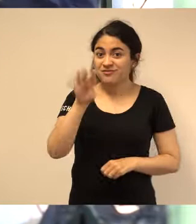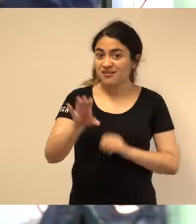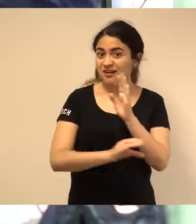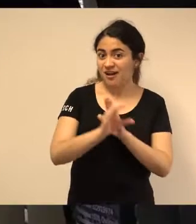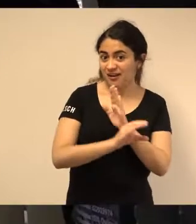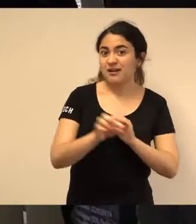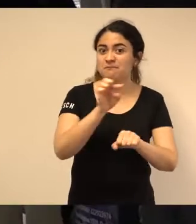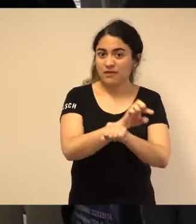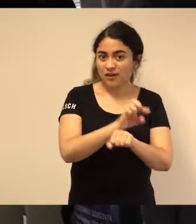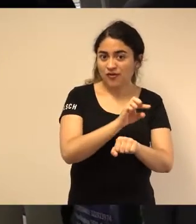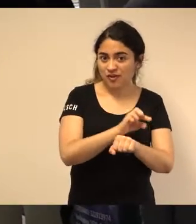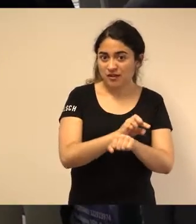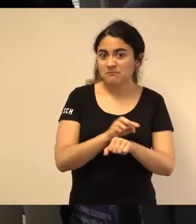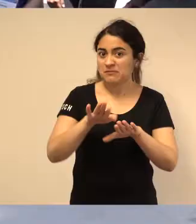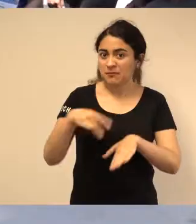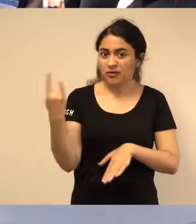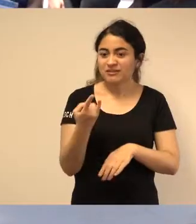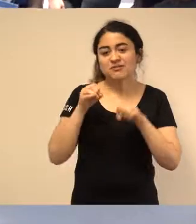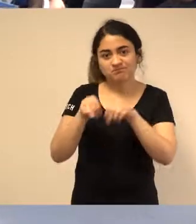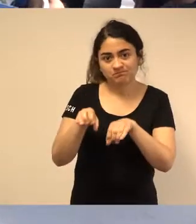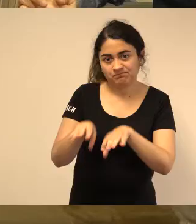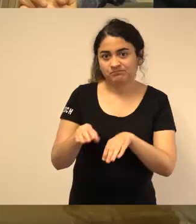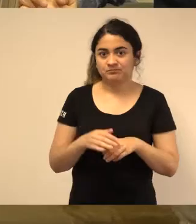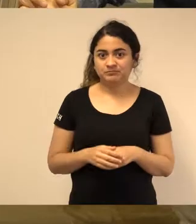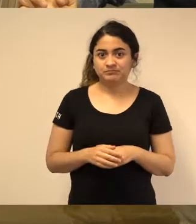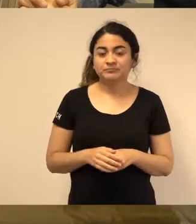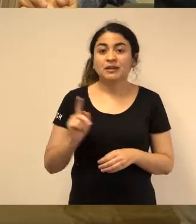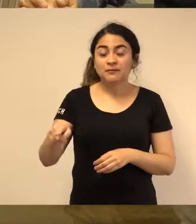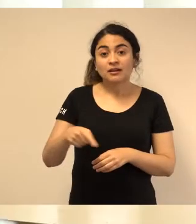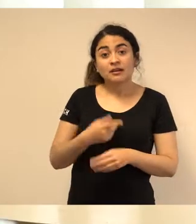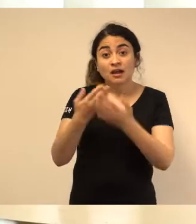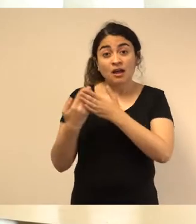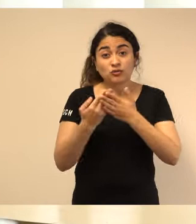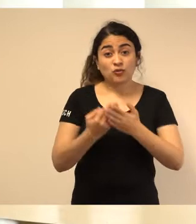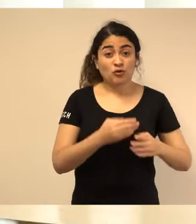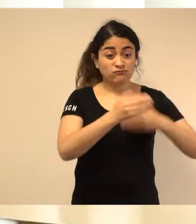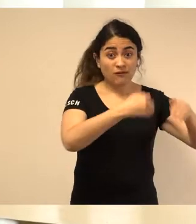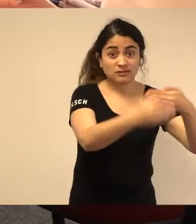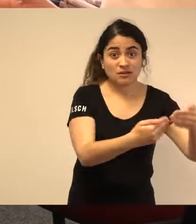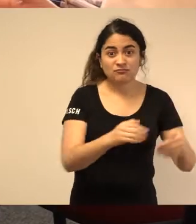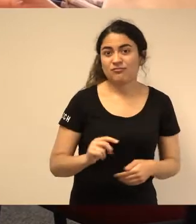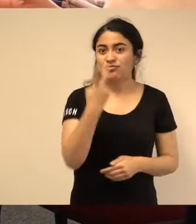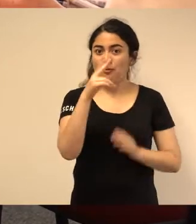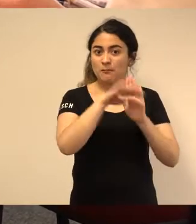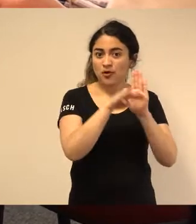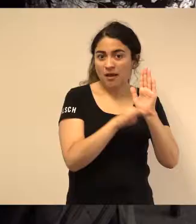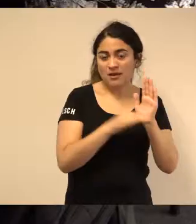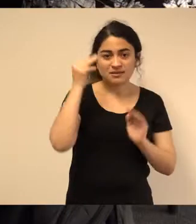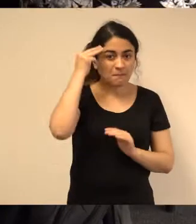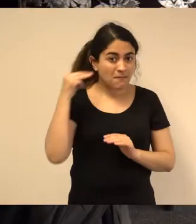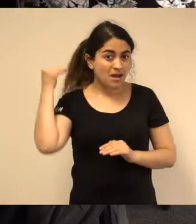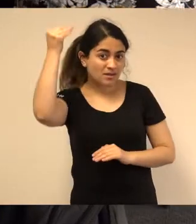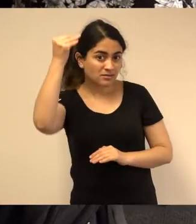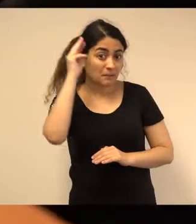carreras de pedagogía que emparte nuestra universidad. En el área de estudios avanzados, existen dos programas de magíster,